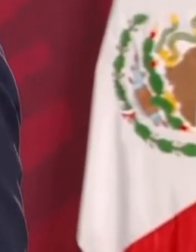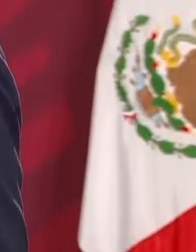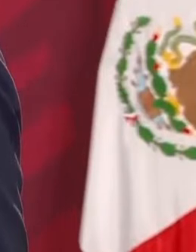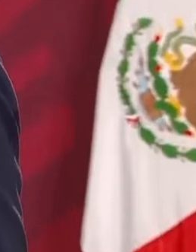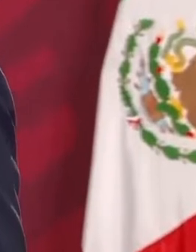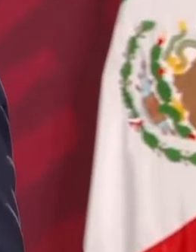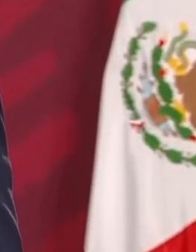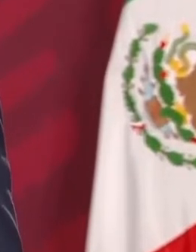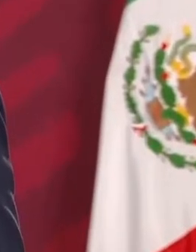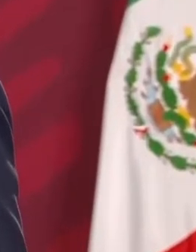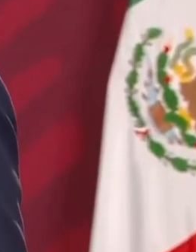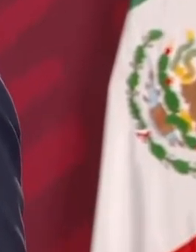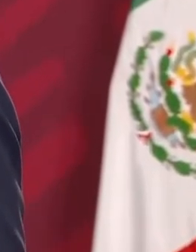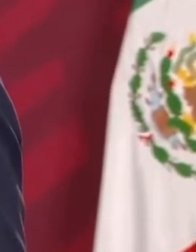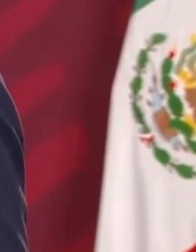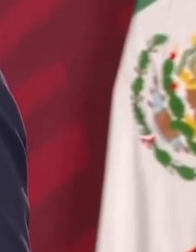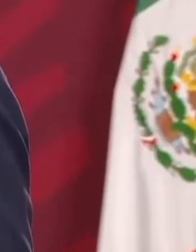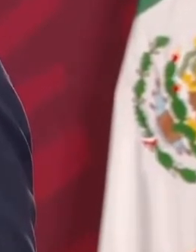expanista,